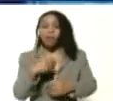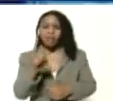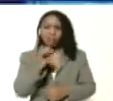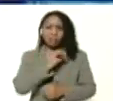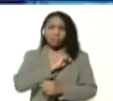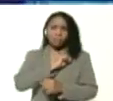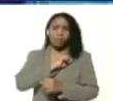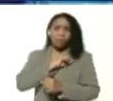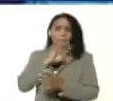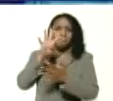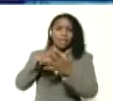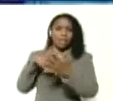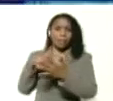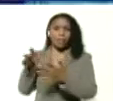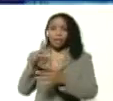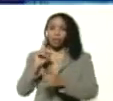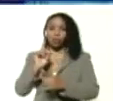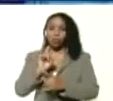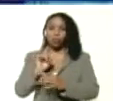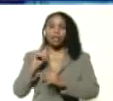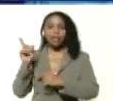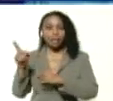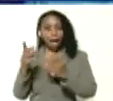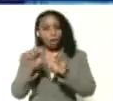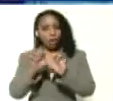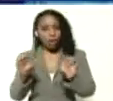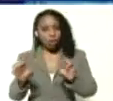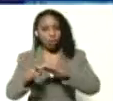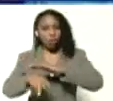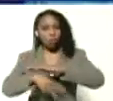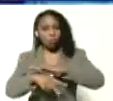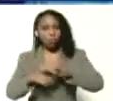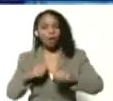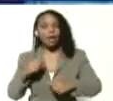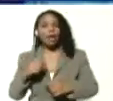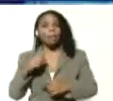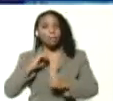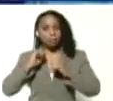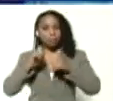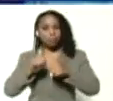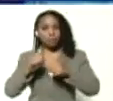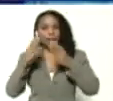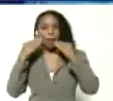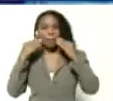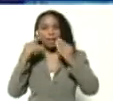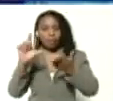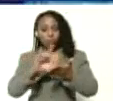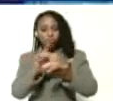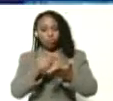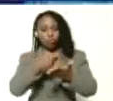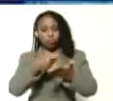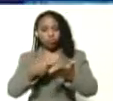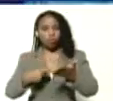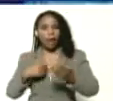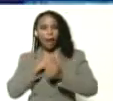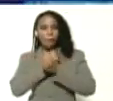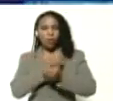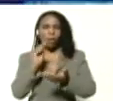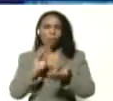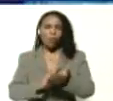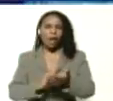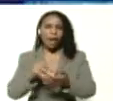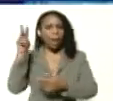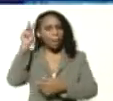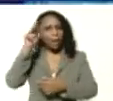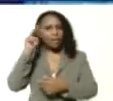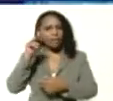inicial solo educación inicial vamos a sacar un libro de las experiencias y eso es el amor que ponen las maestras de educación